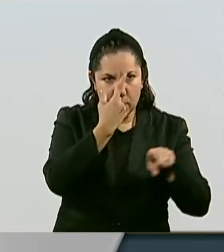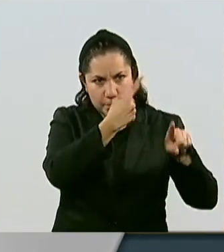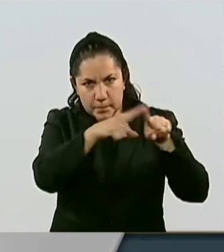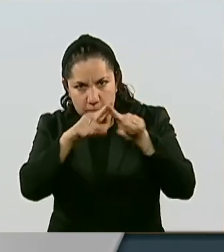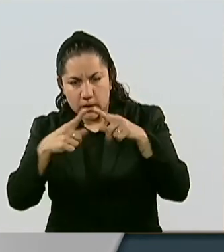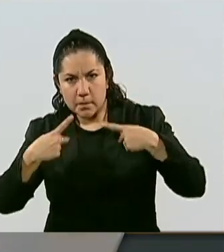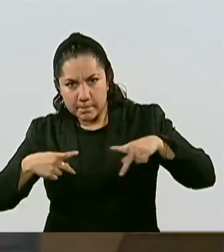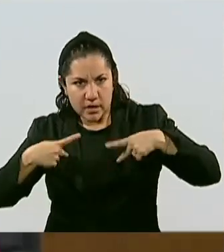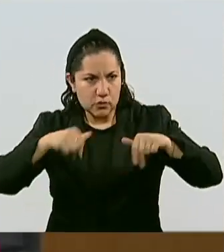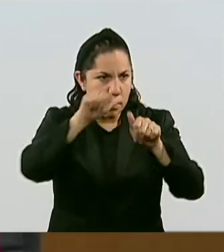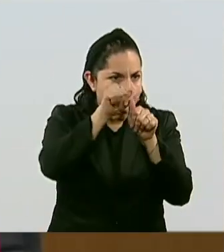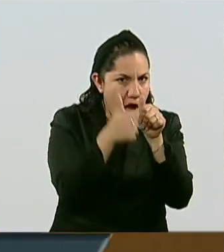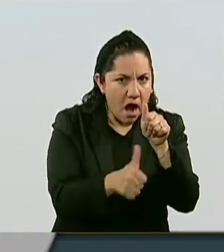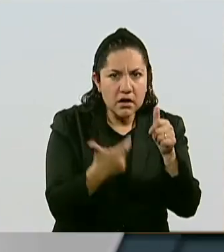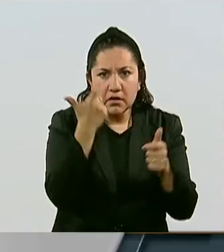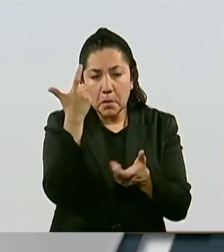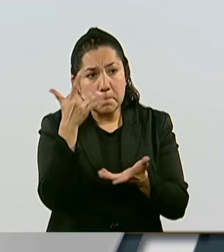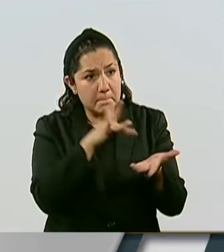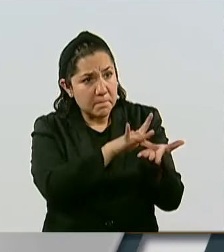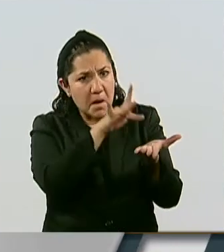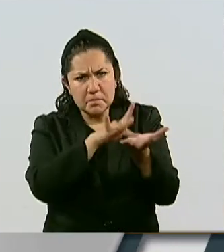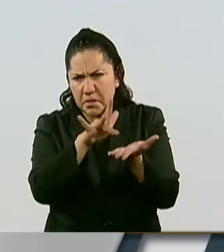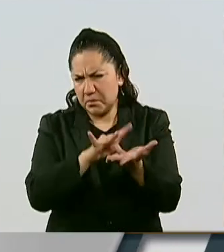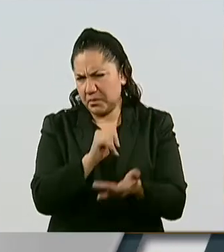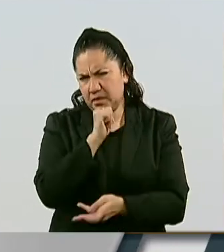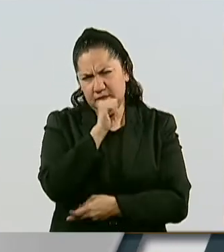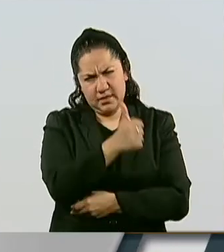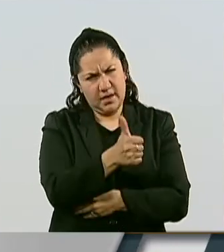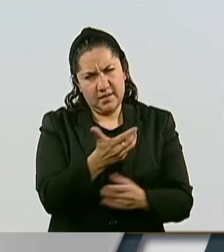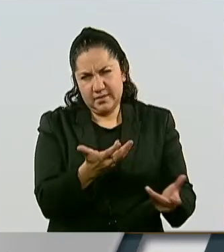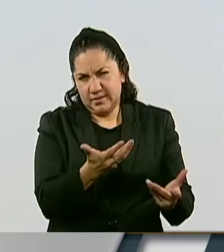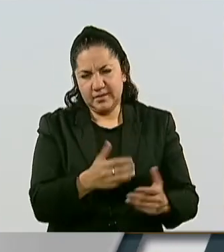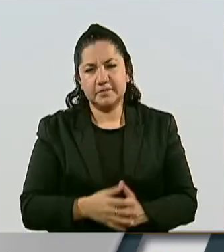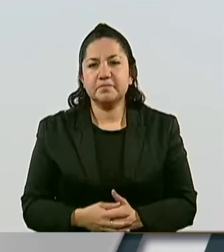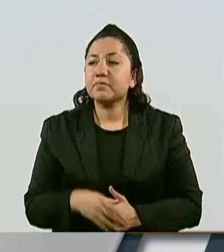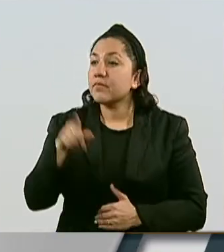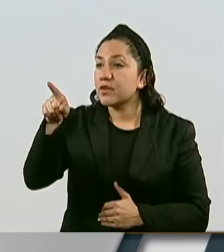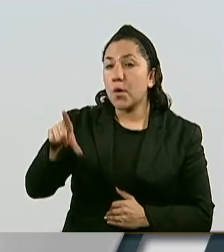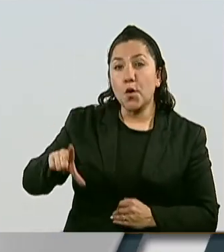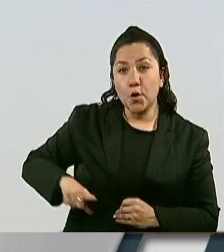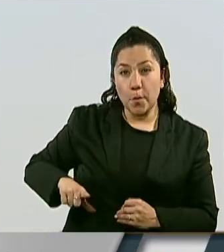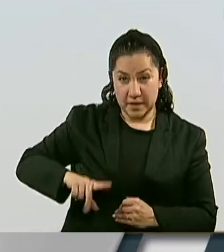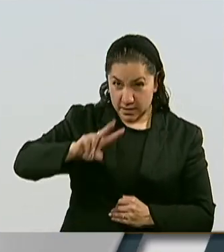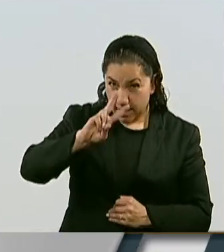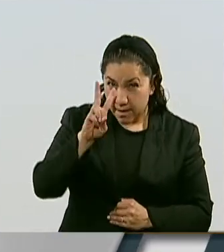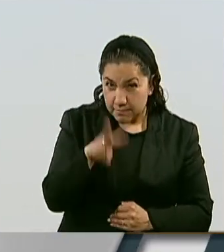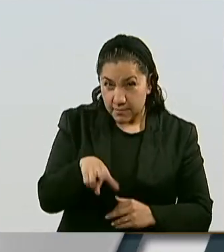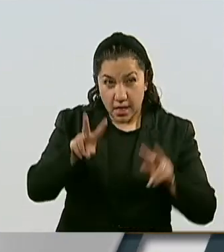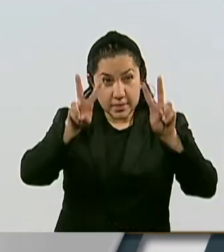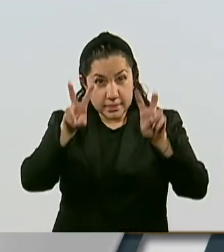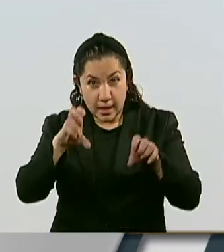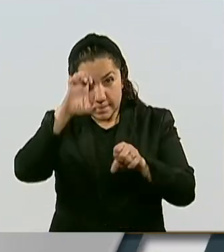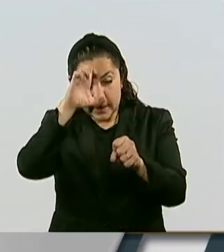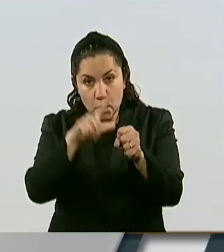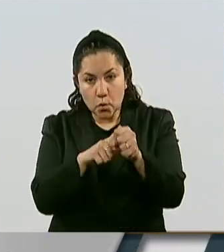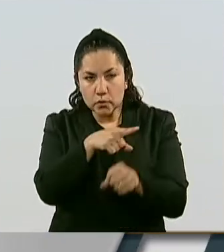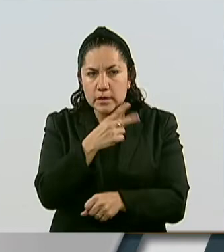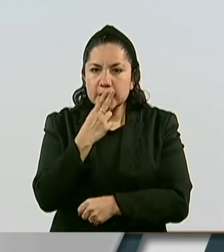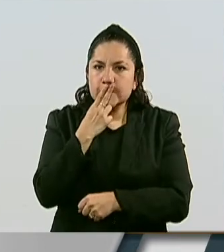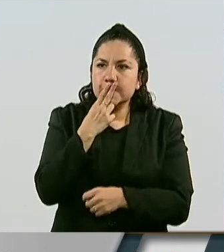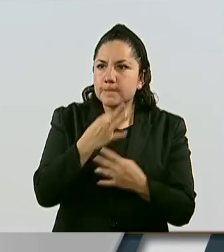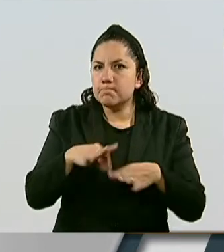A este gobierno no le importa la cultura y es un estatus que le conviene mantener, ya que quiere una sociedad en